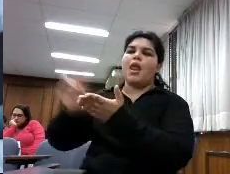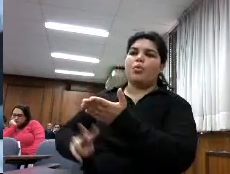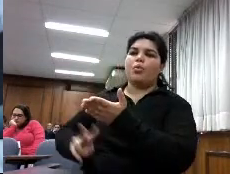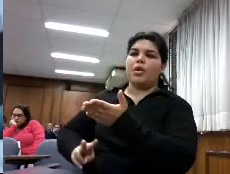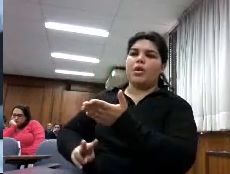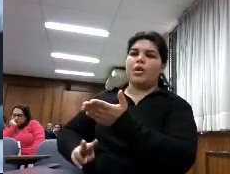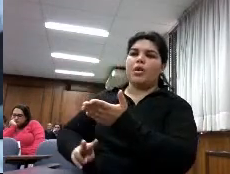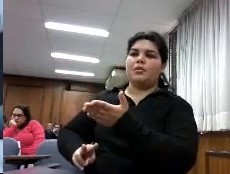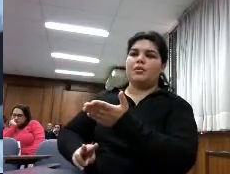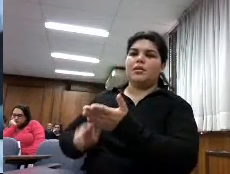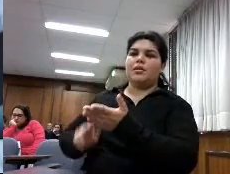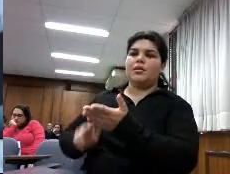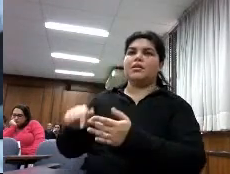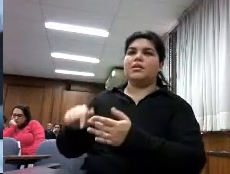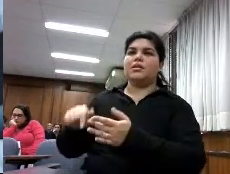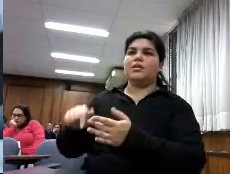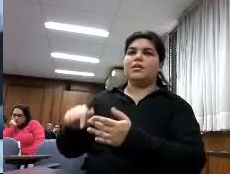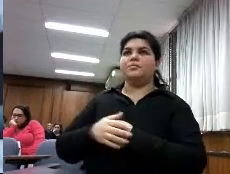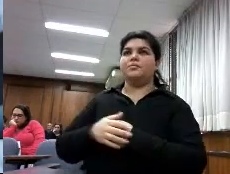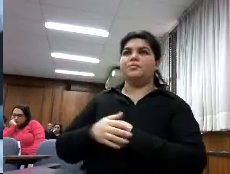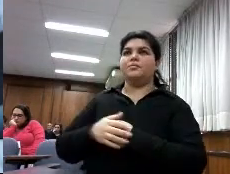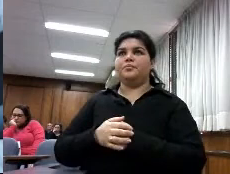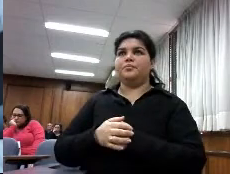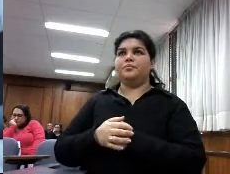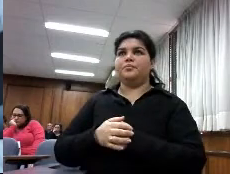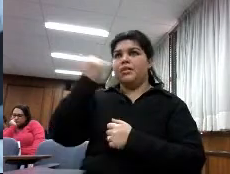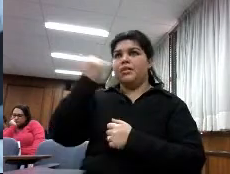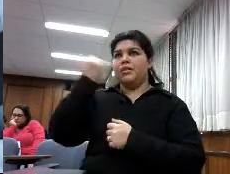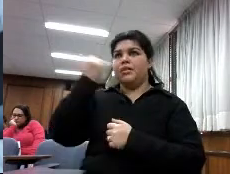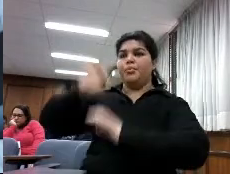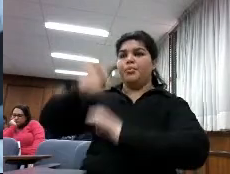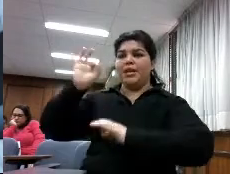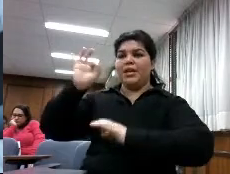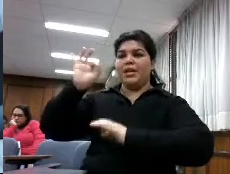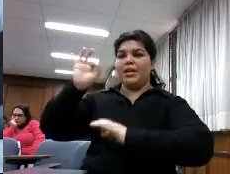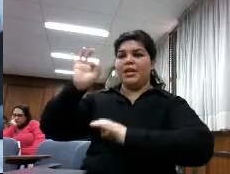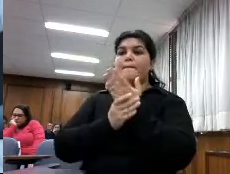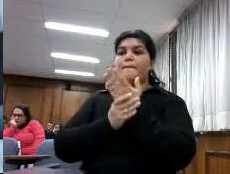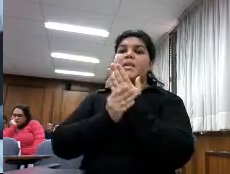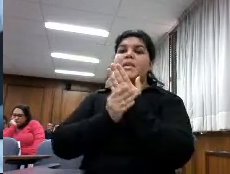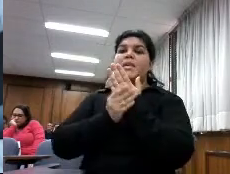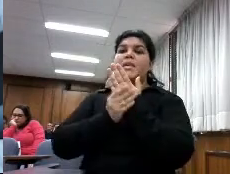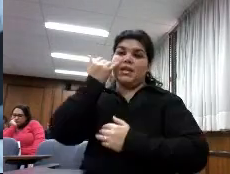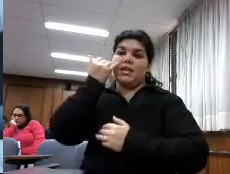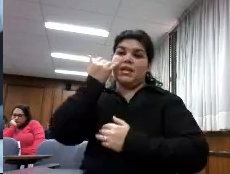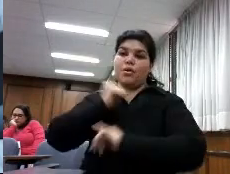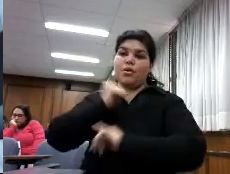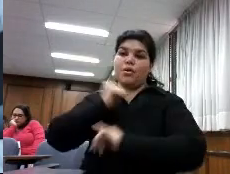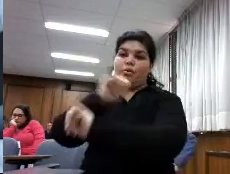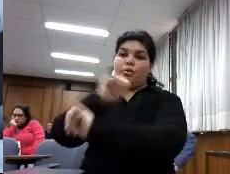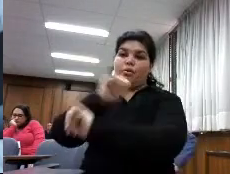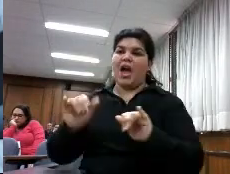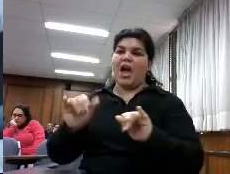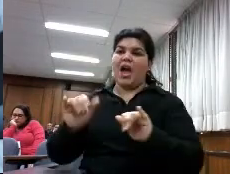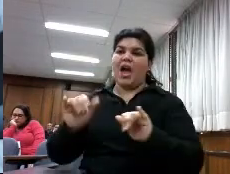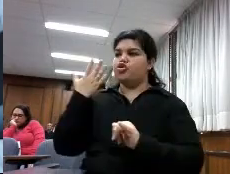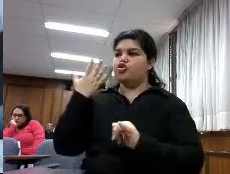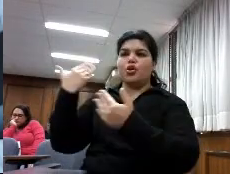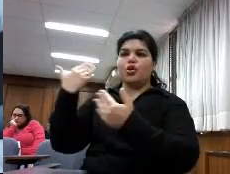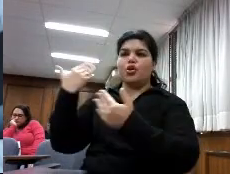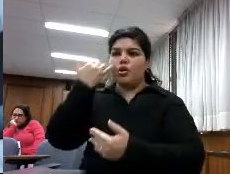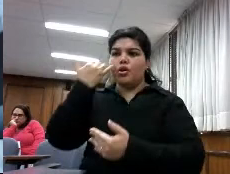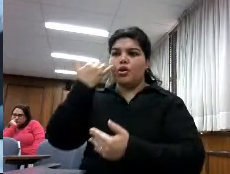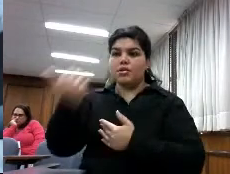Biblio el proyecto y es un proyecto que se lanzó desde el ministerio ya hace como 5 años y ha ido creciendo